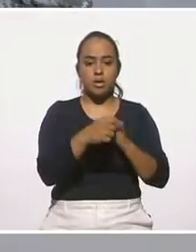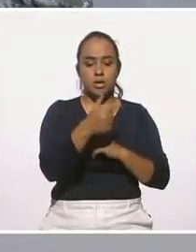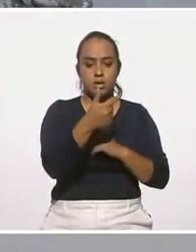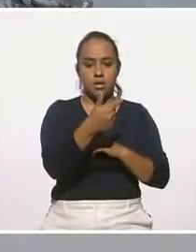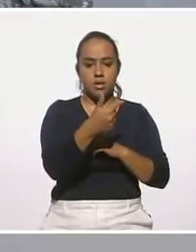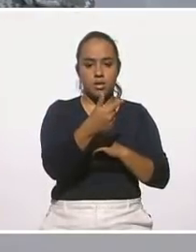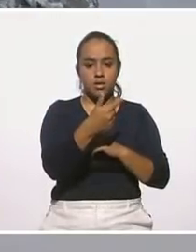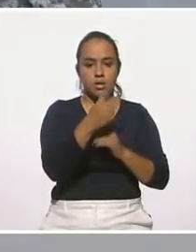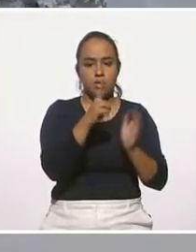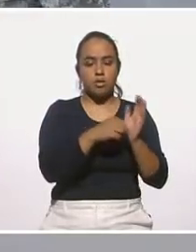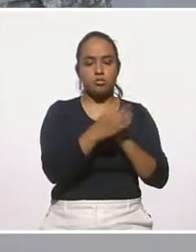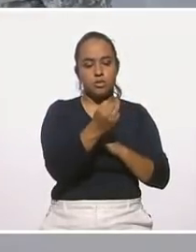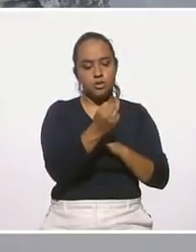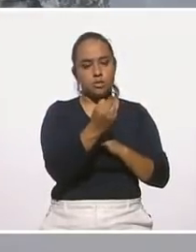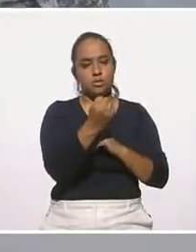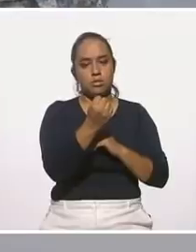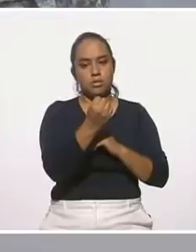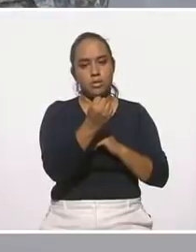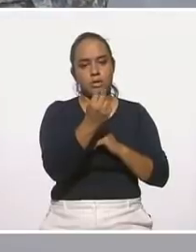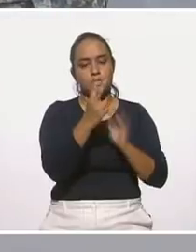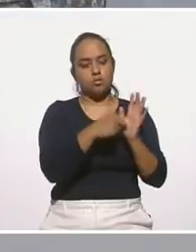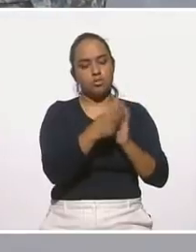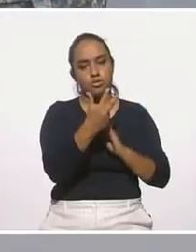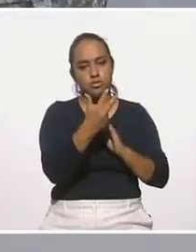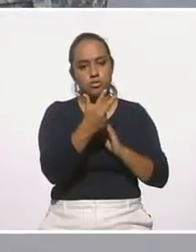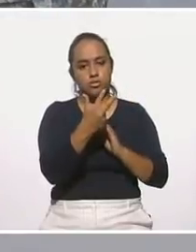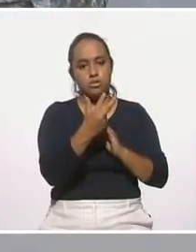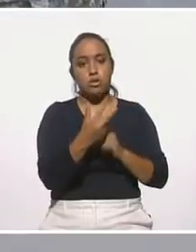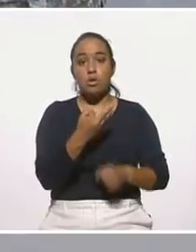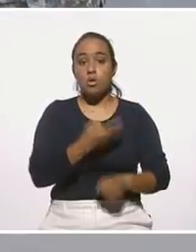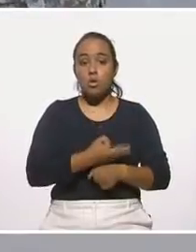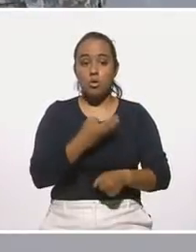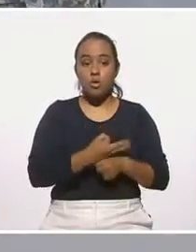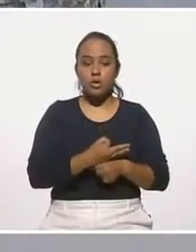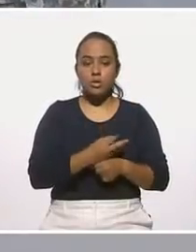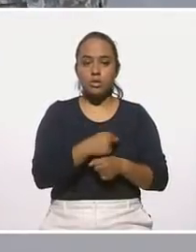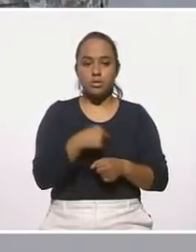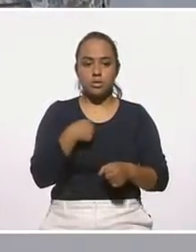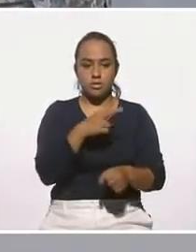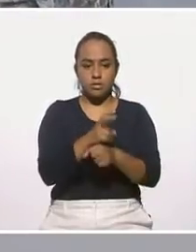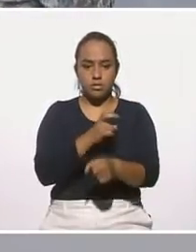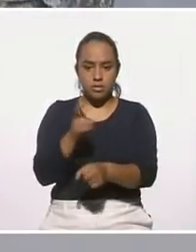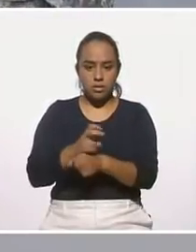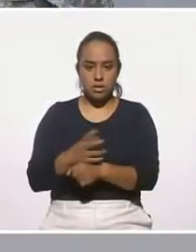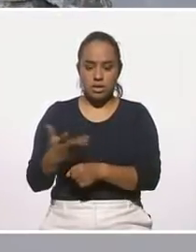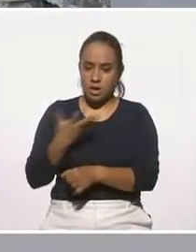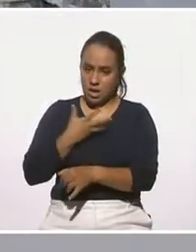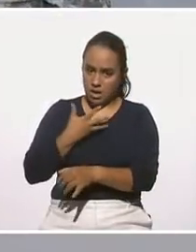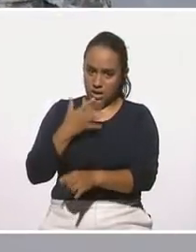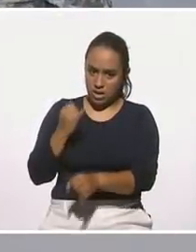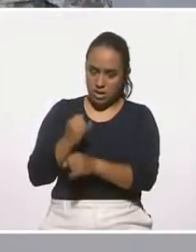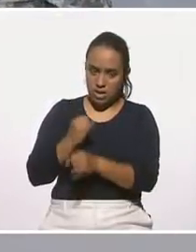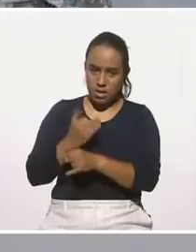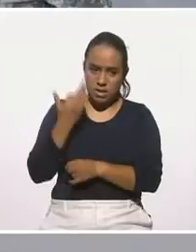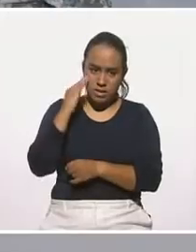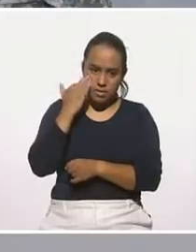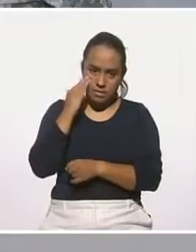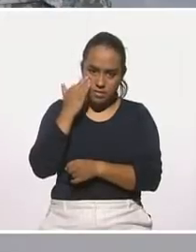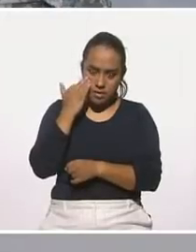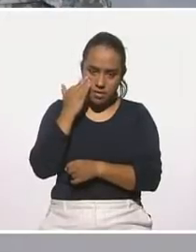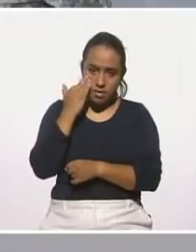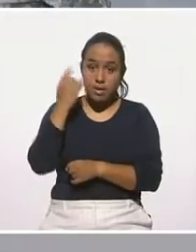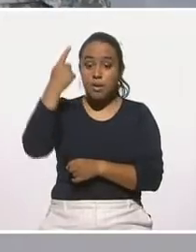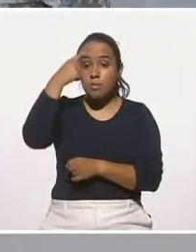y 2008. Nueve. Actualmente hacemos una invitación. Tienen algunas páginas, ¿no? Ahí en Facebook y todo,